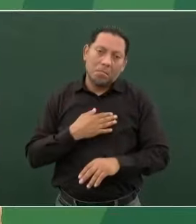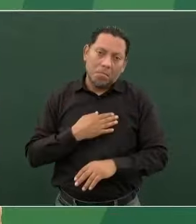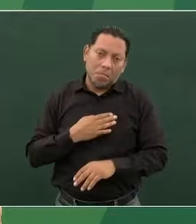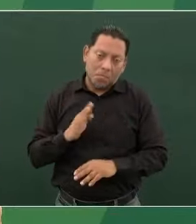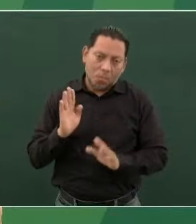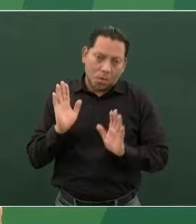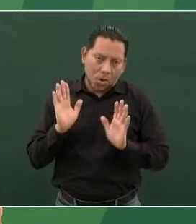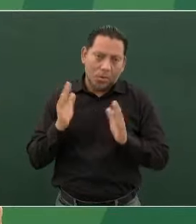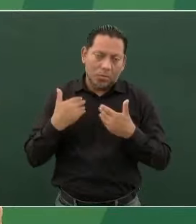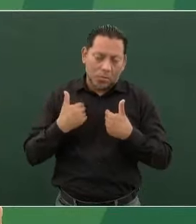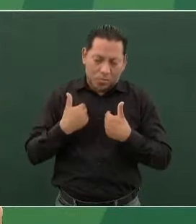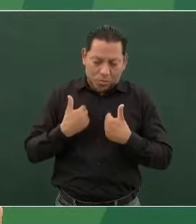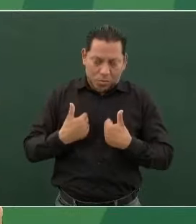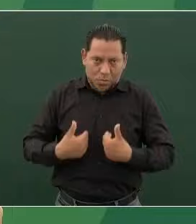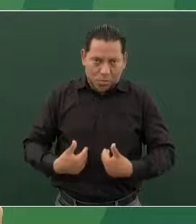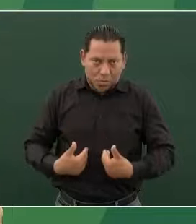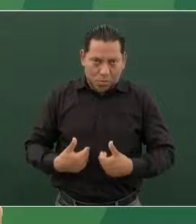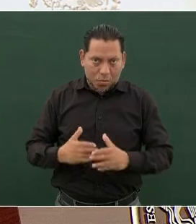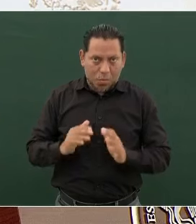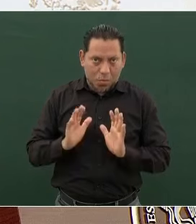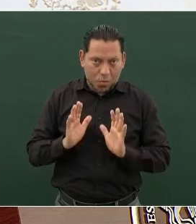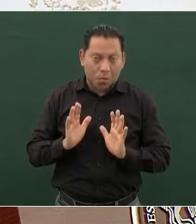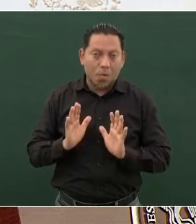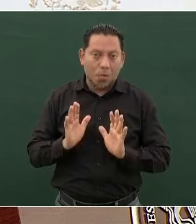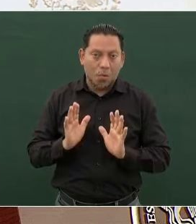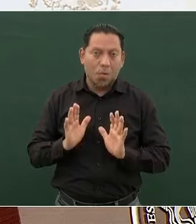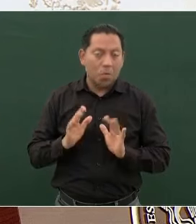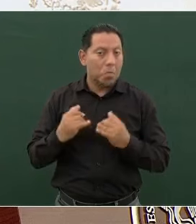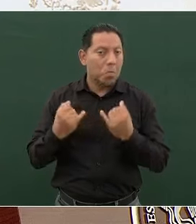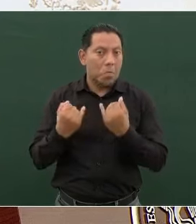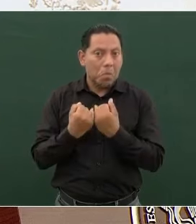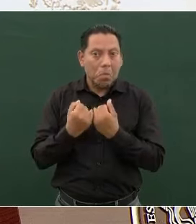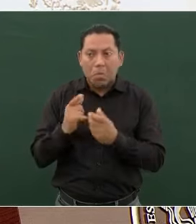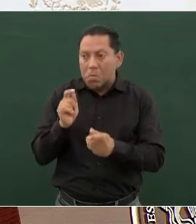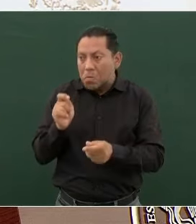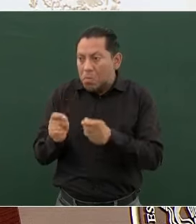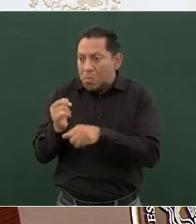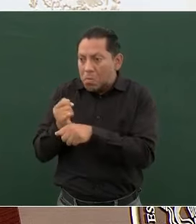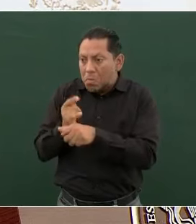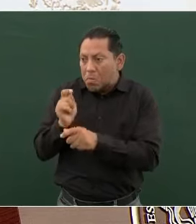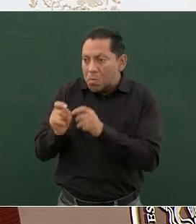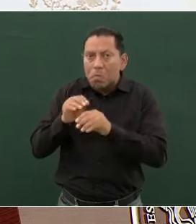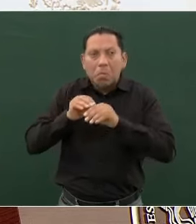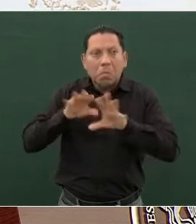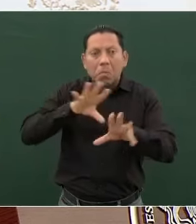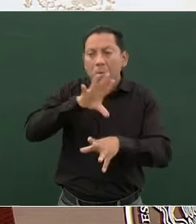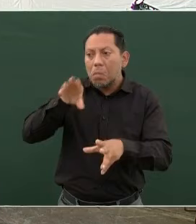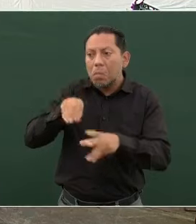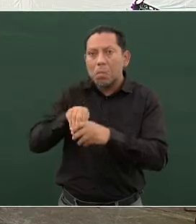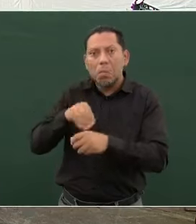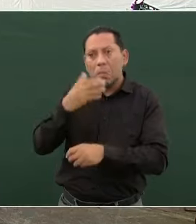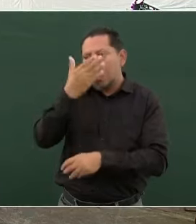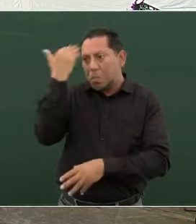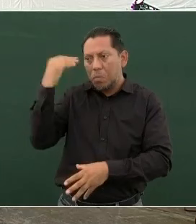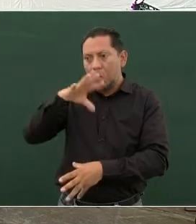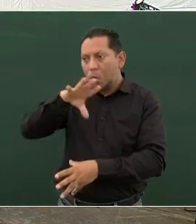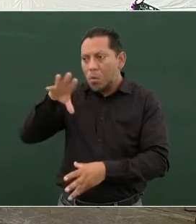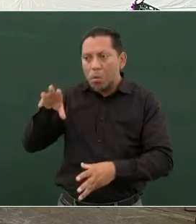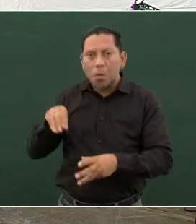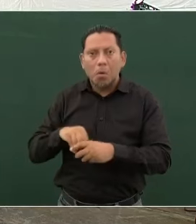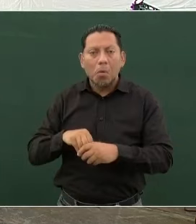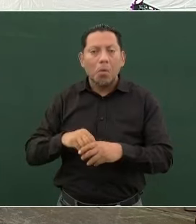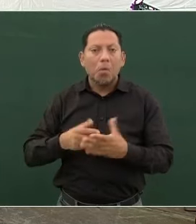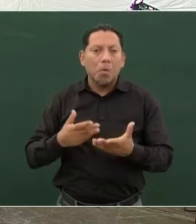soy víctima de eso, tampoco es novedad,